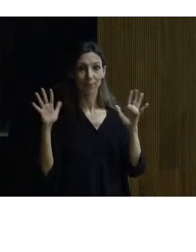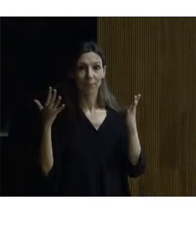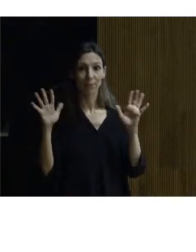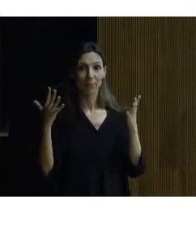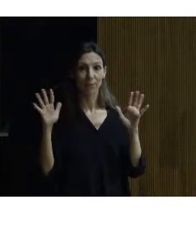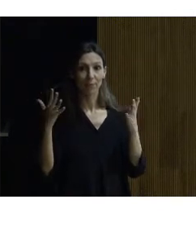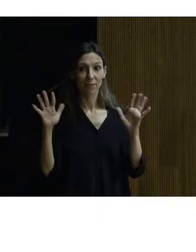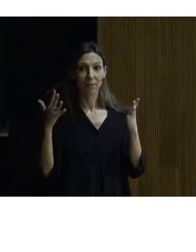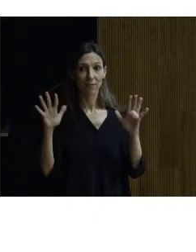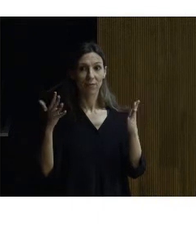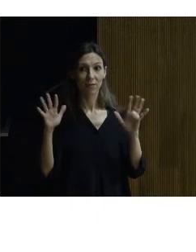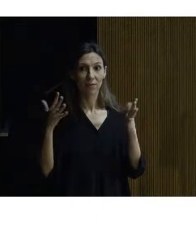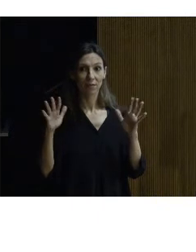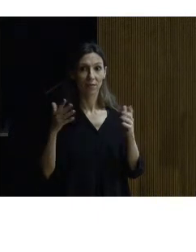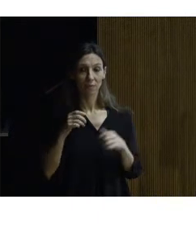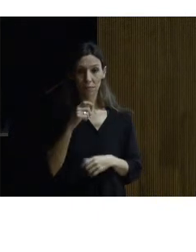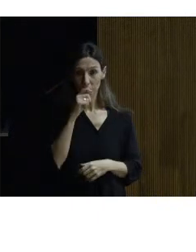hasta luego